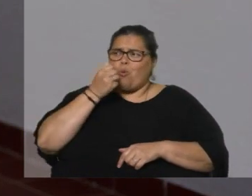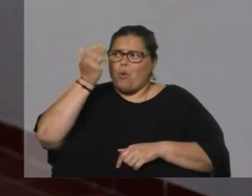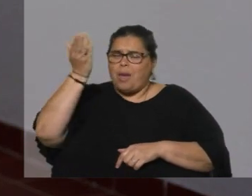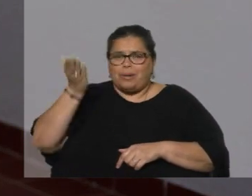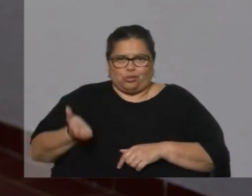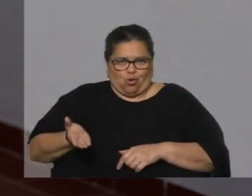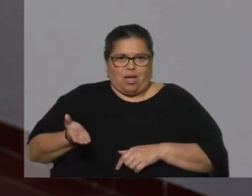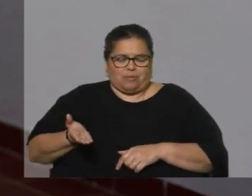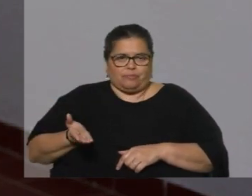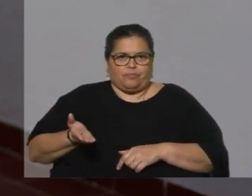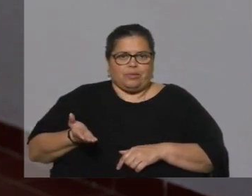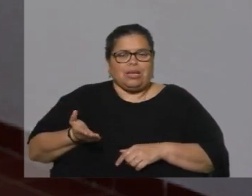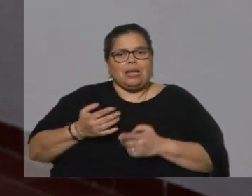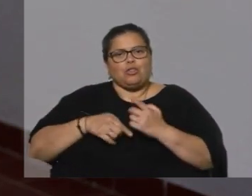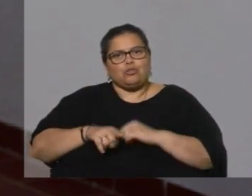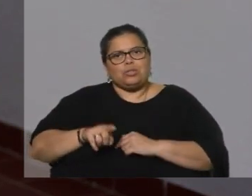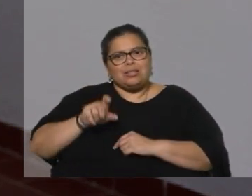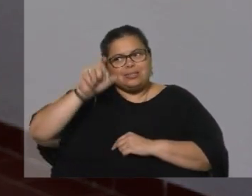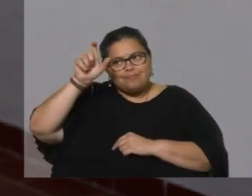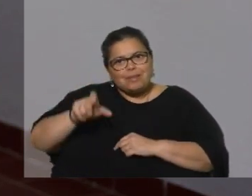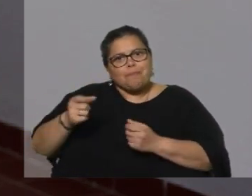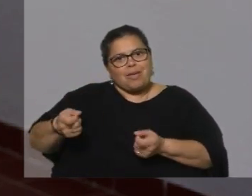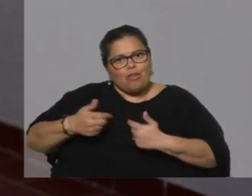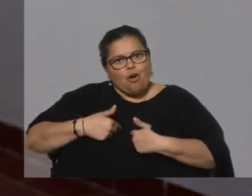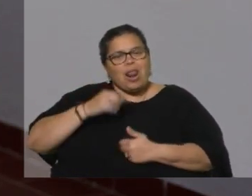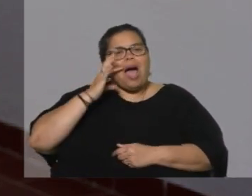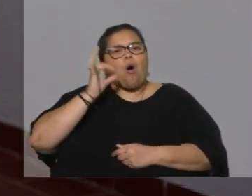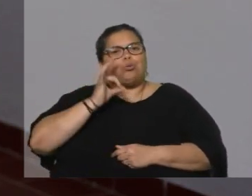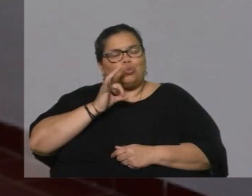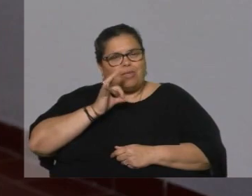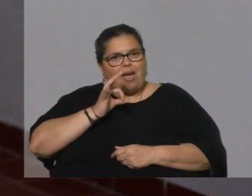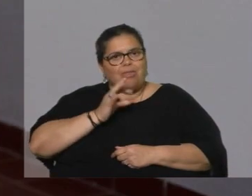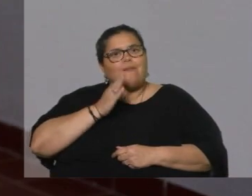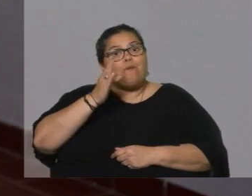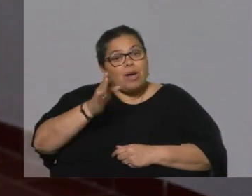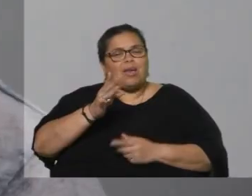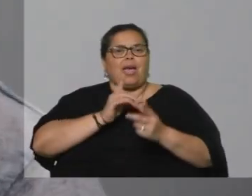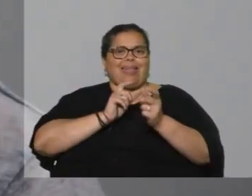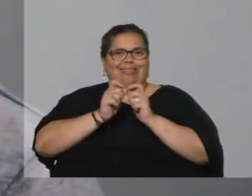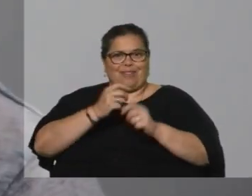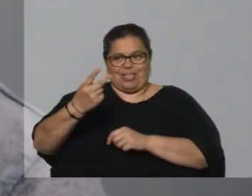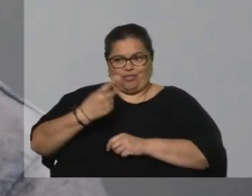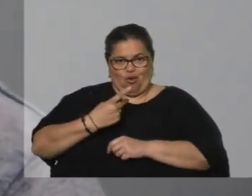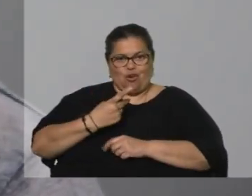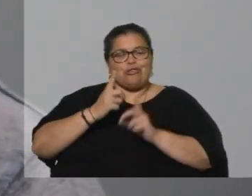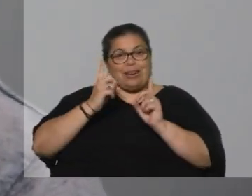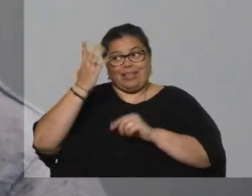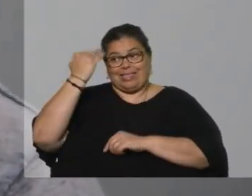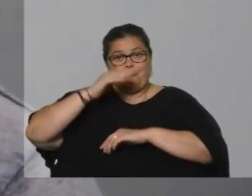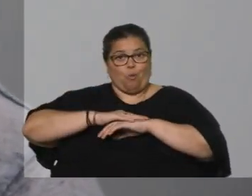que me dio la oportunidad, me fue, me hizo una entrevista. Yo en ese momento también